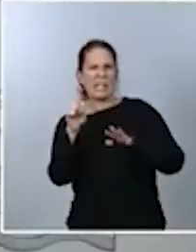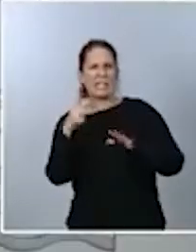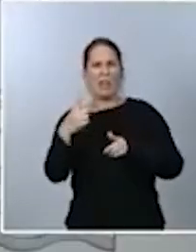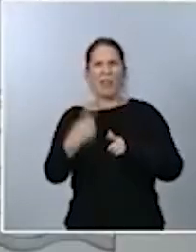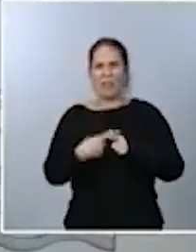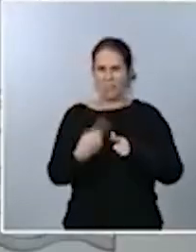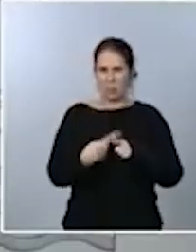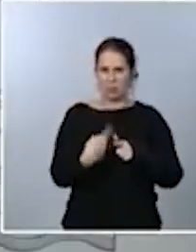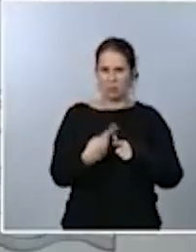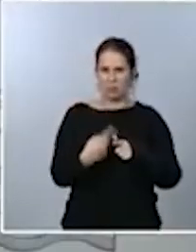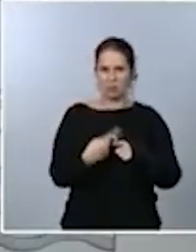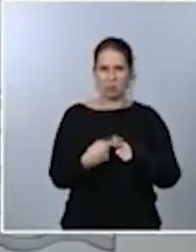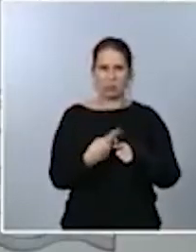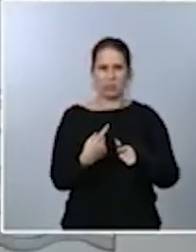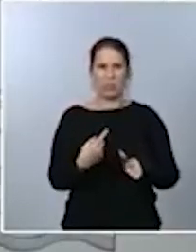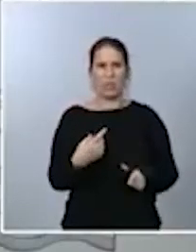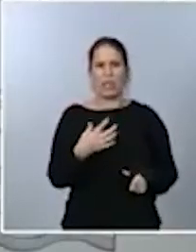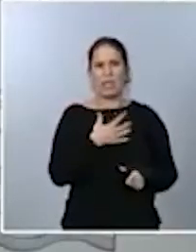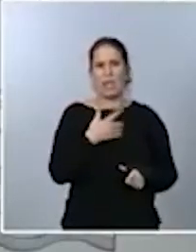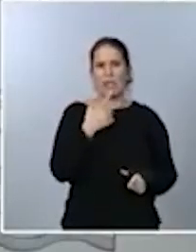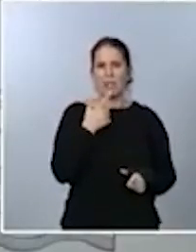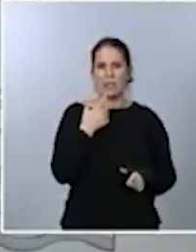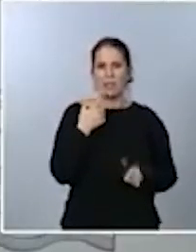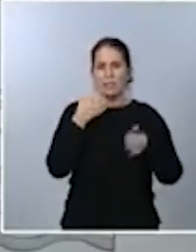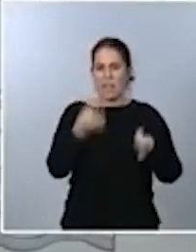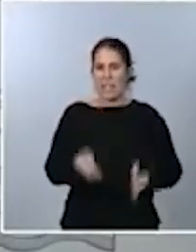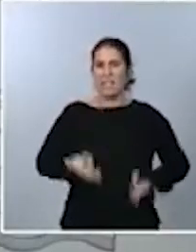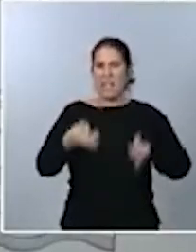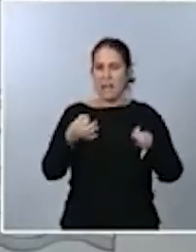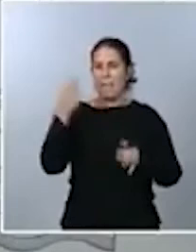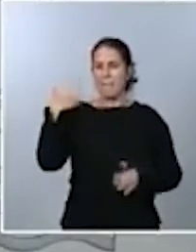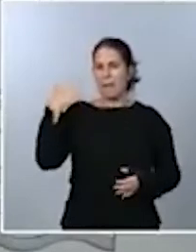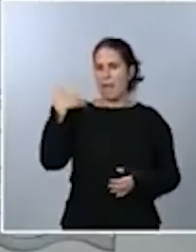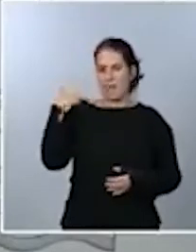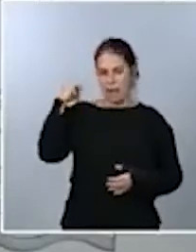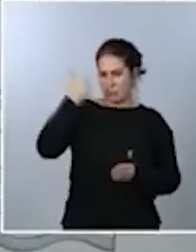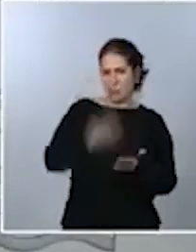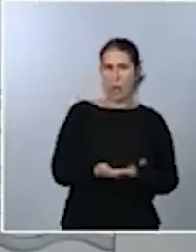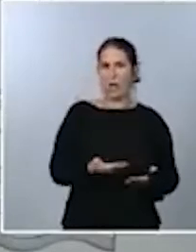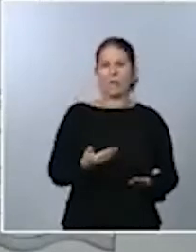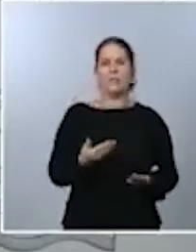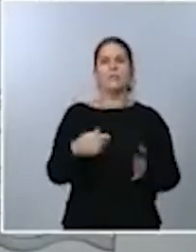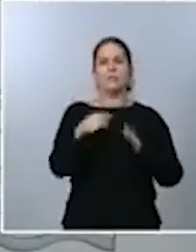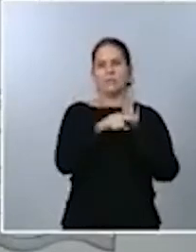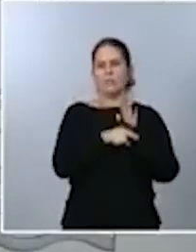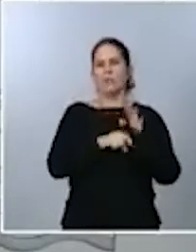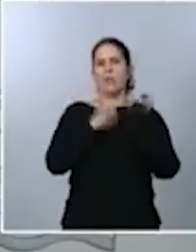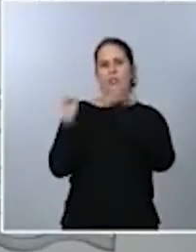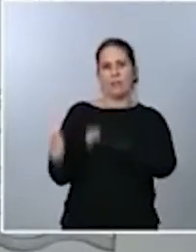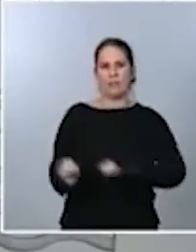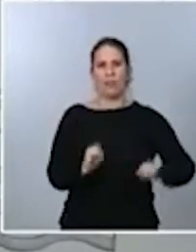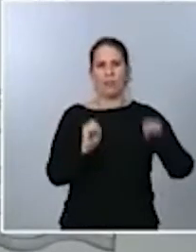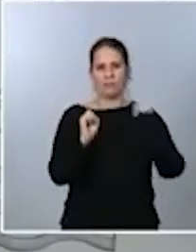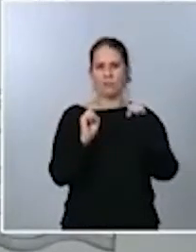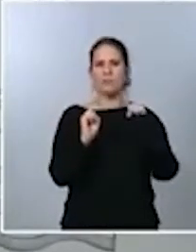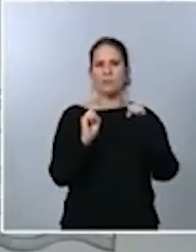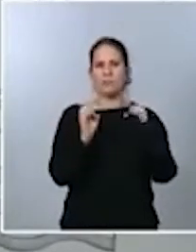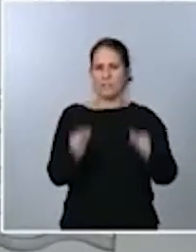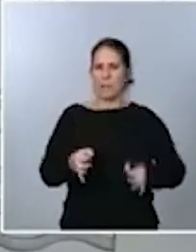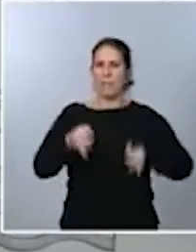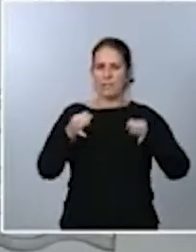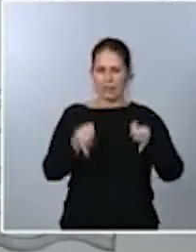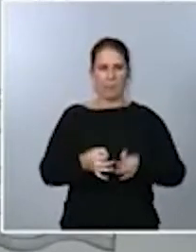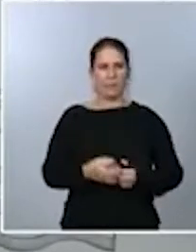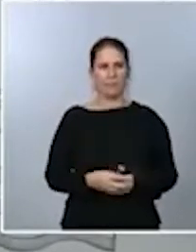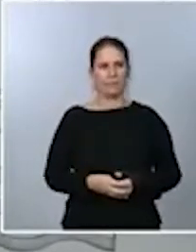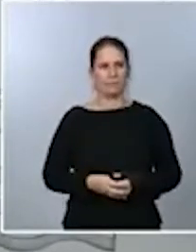que, por tanto, digamos que ha sido siempre preocupación del Gobierno que una medida de protección llegue hasta el último ciudadano. En segundo